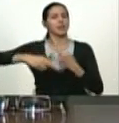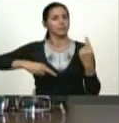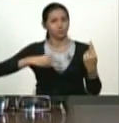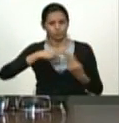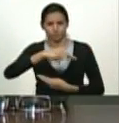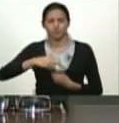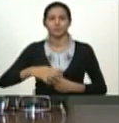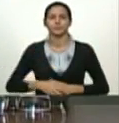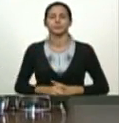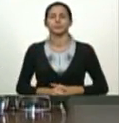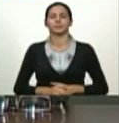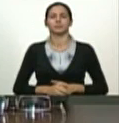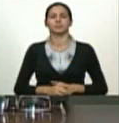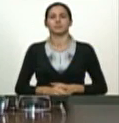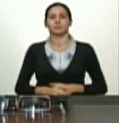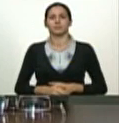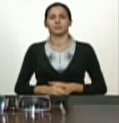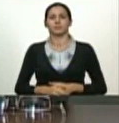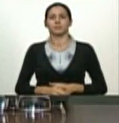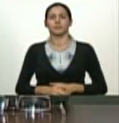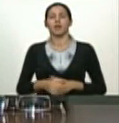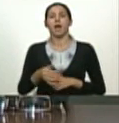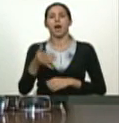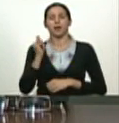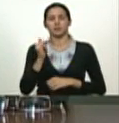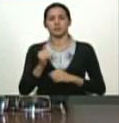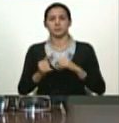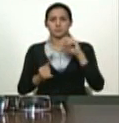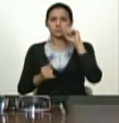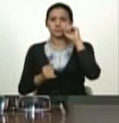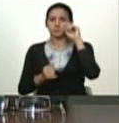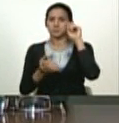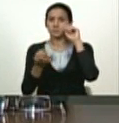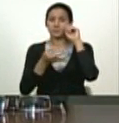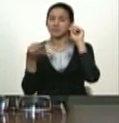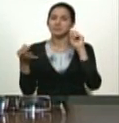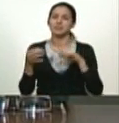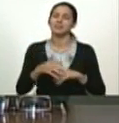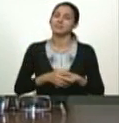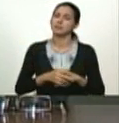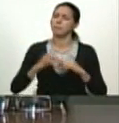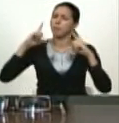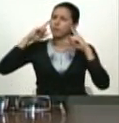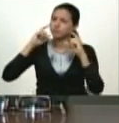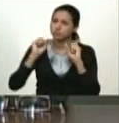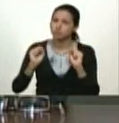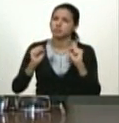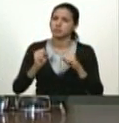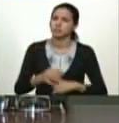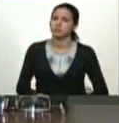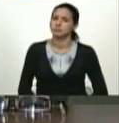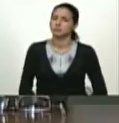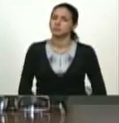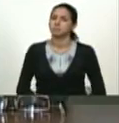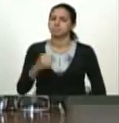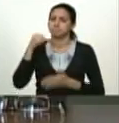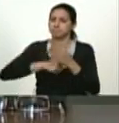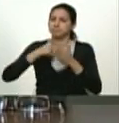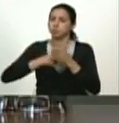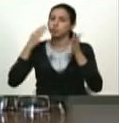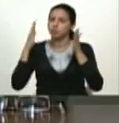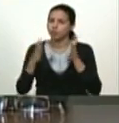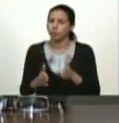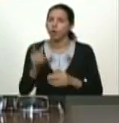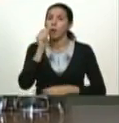conformado por estos excelentes profesionales luchadores hombres y